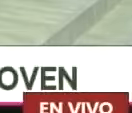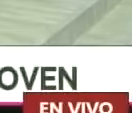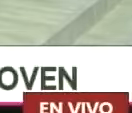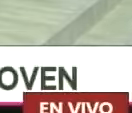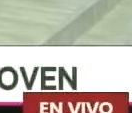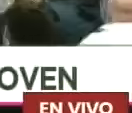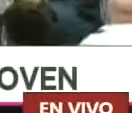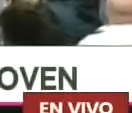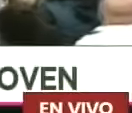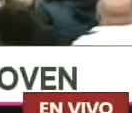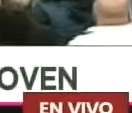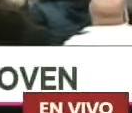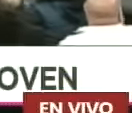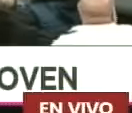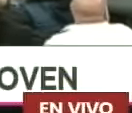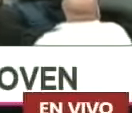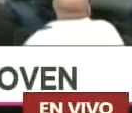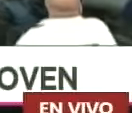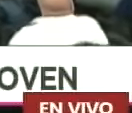¡Ay, ay, ay!